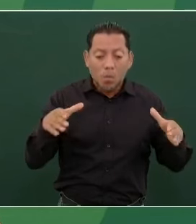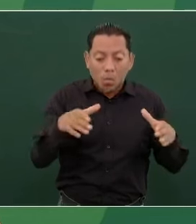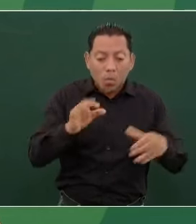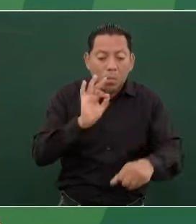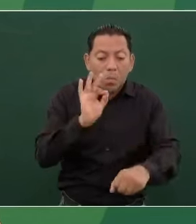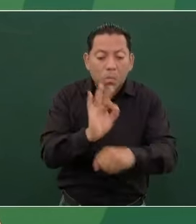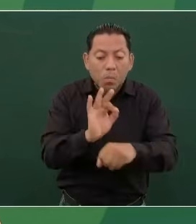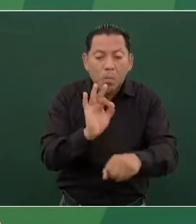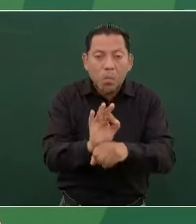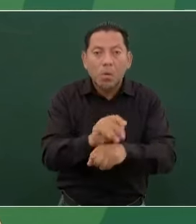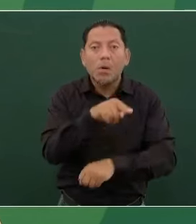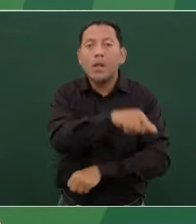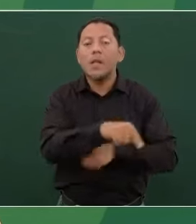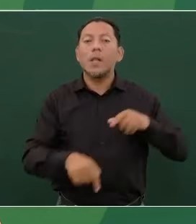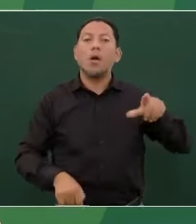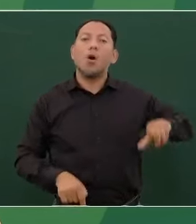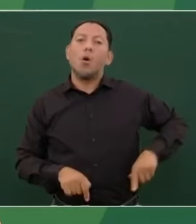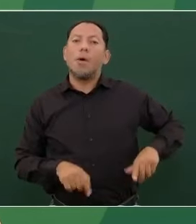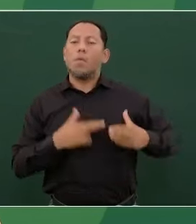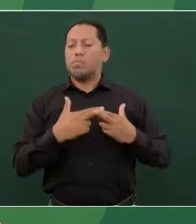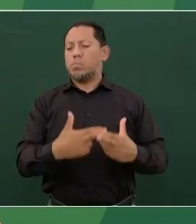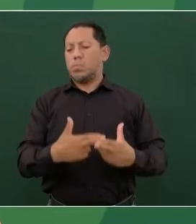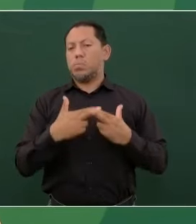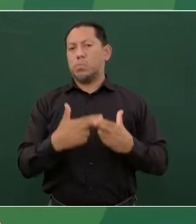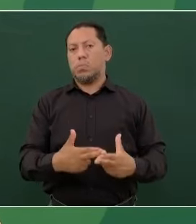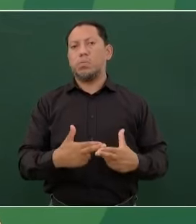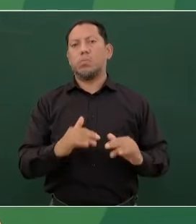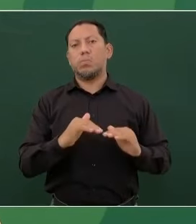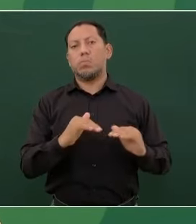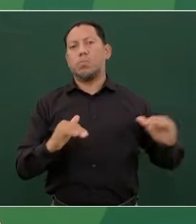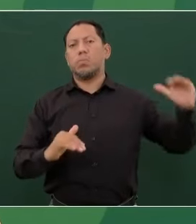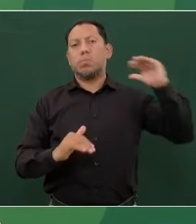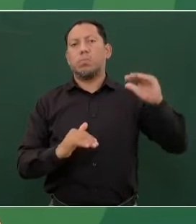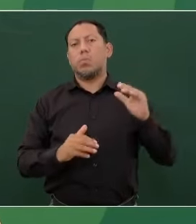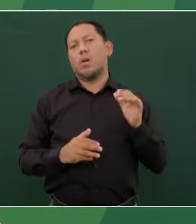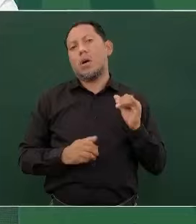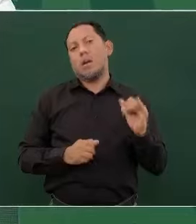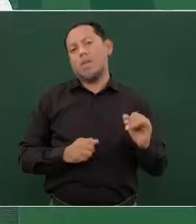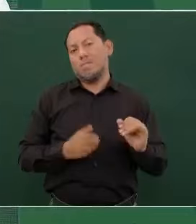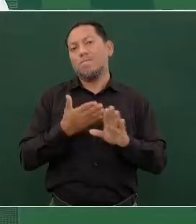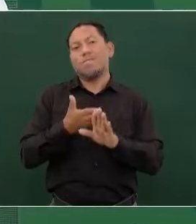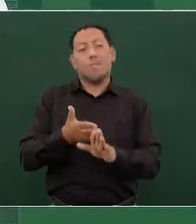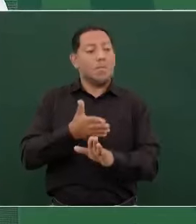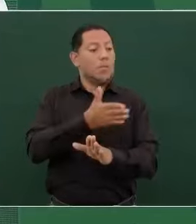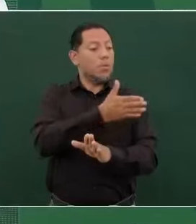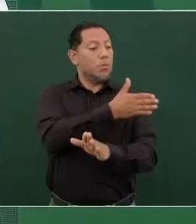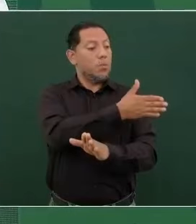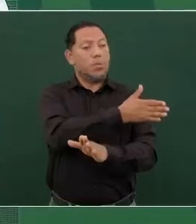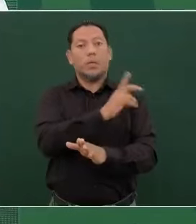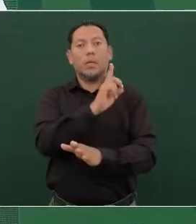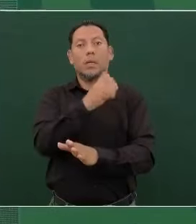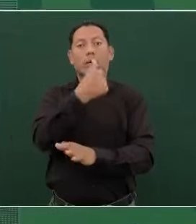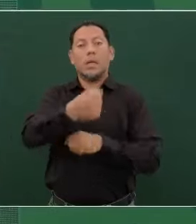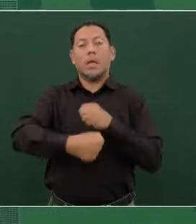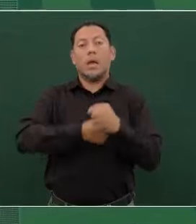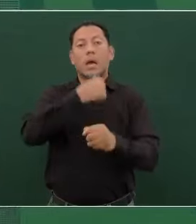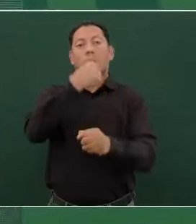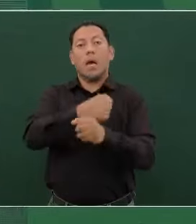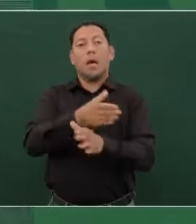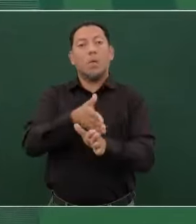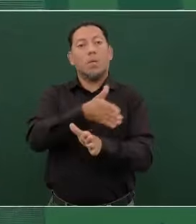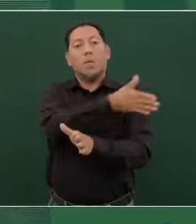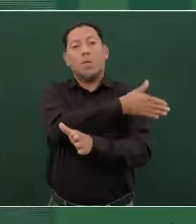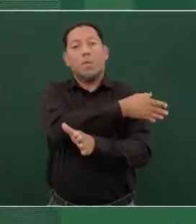el gobierno de los ricos, eso era lo que había, el gobierno